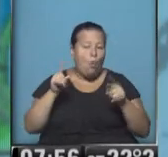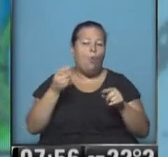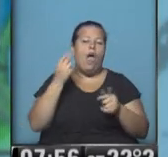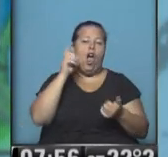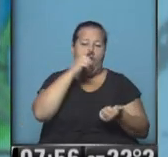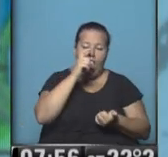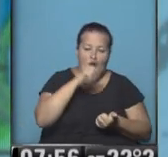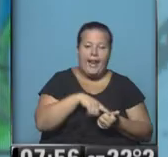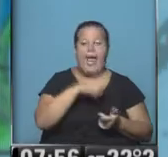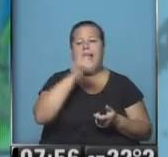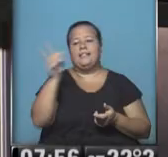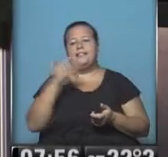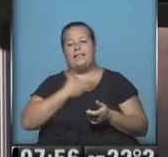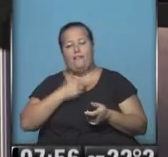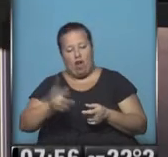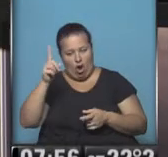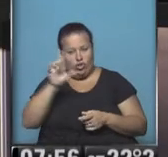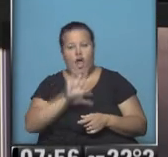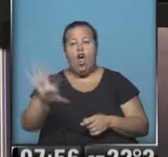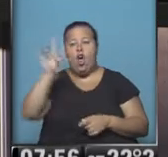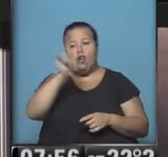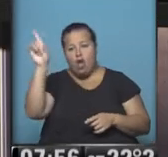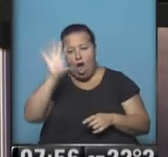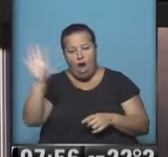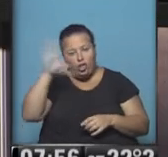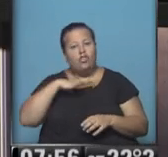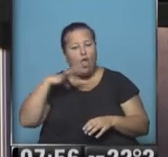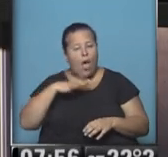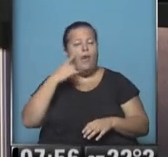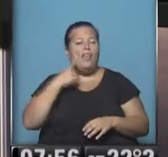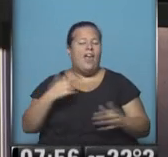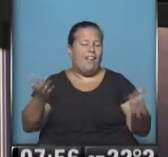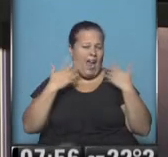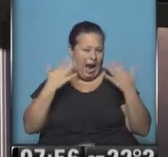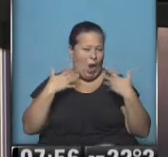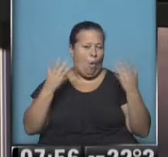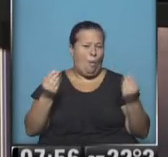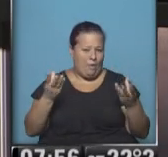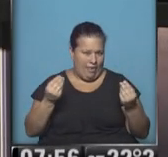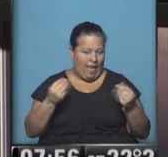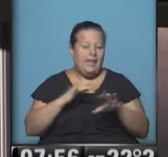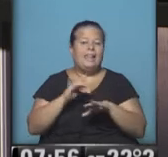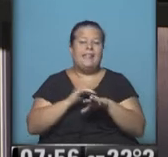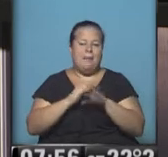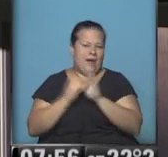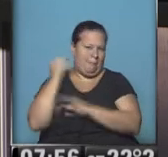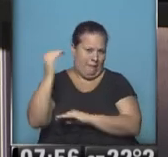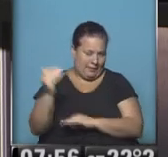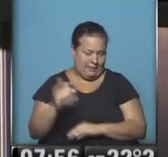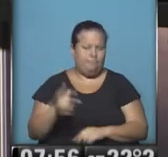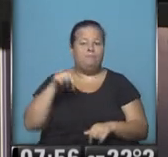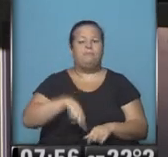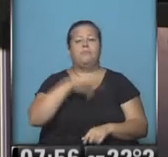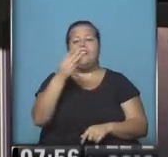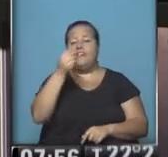en Corrientes como en el norte de Santa Fe. El resto del norte del litoral seguirán con una jornada muy calurosa y húmeda con elevada sensación térmica. Nos